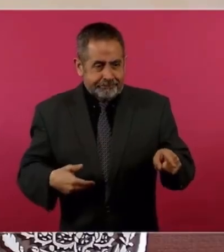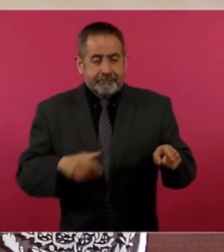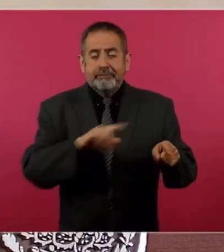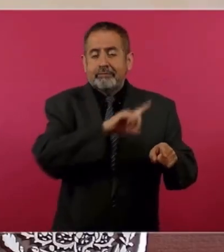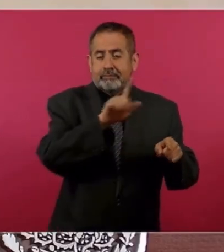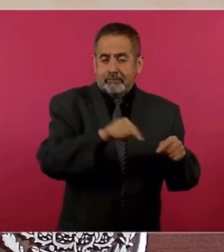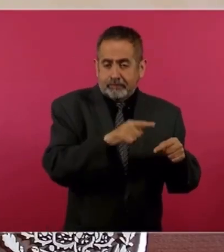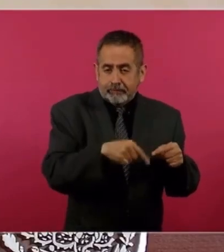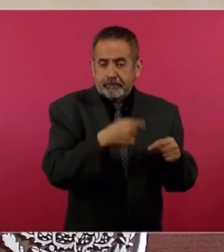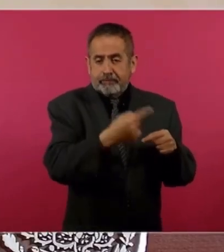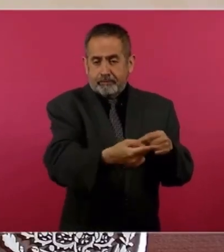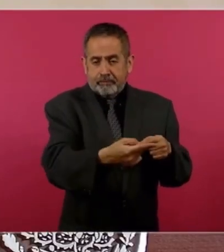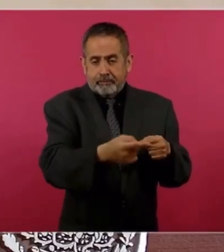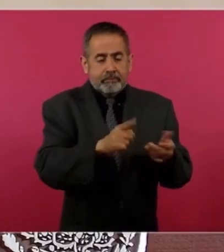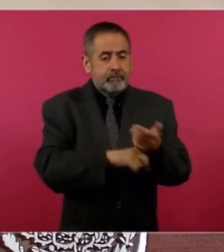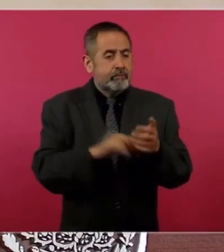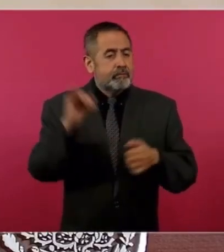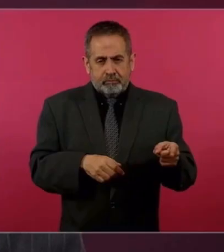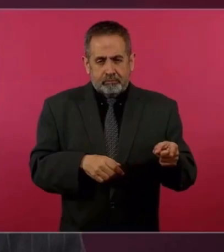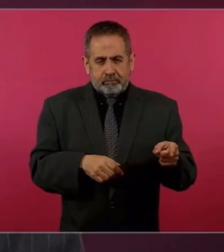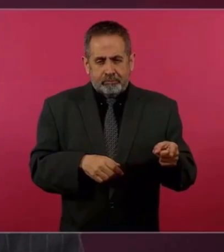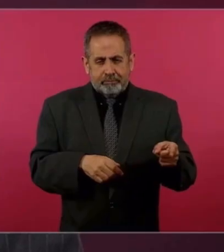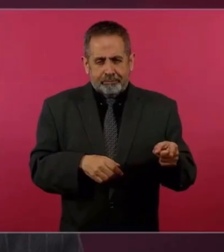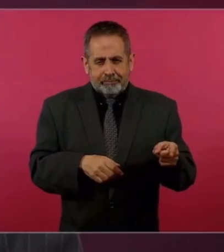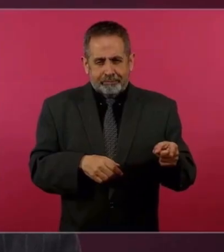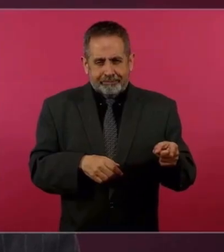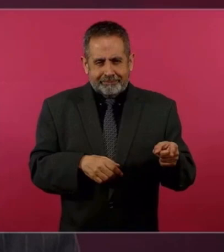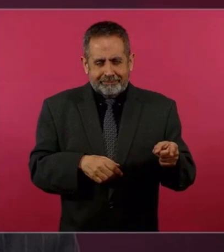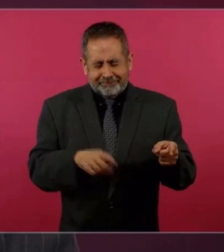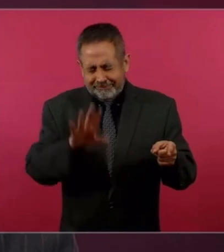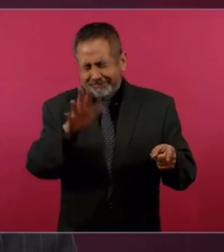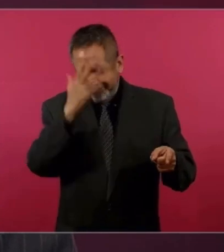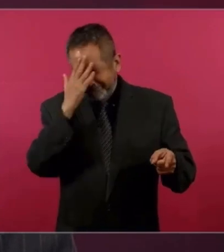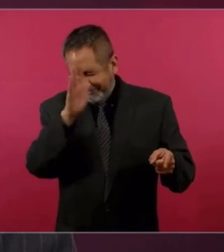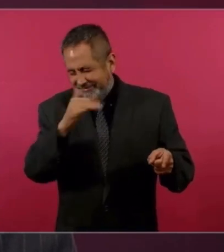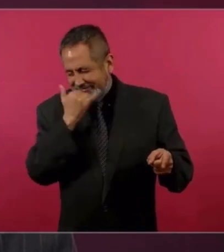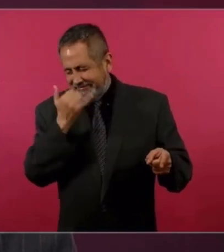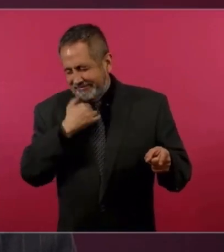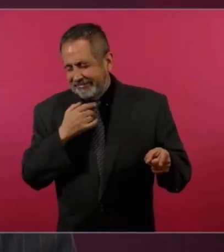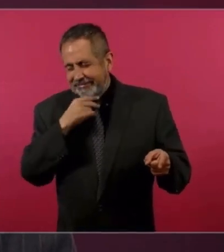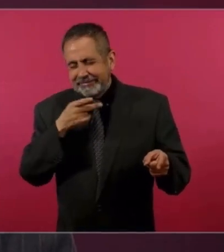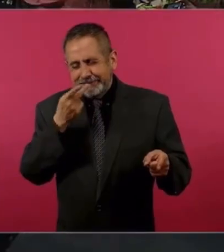jefa de gobierno. Ya, ya, ya.